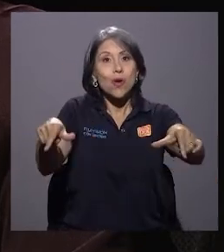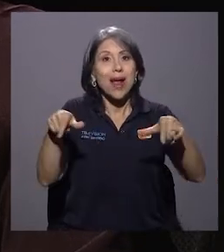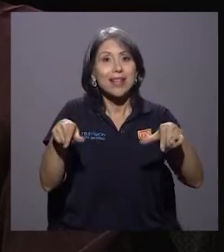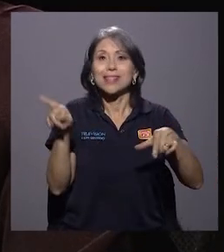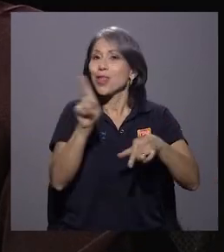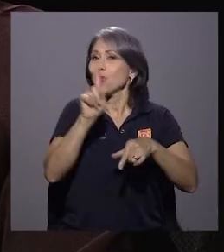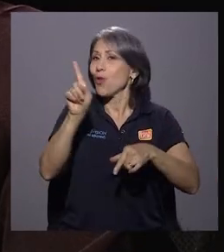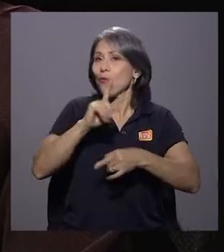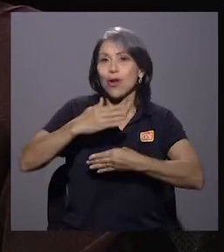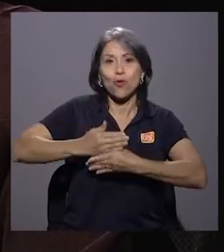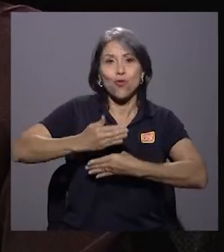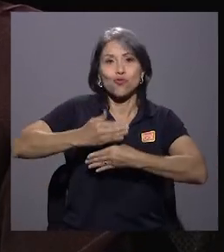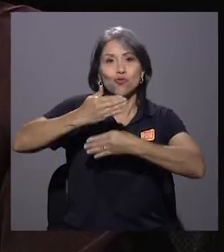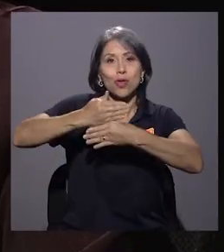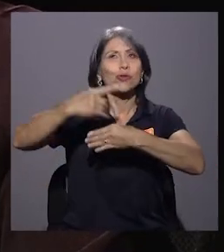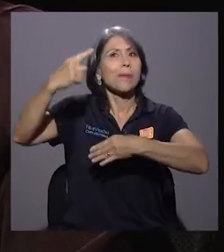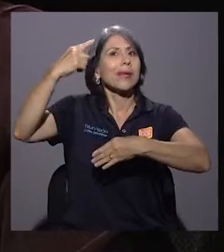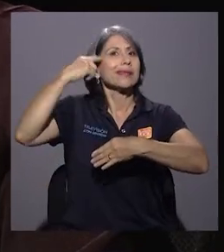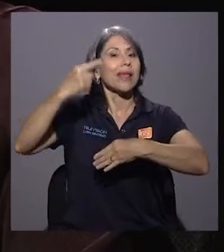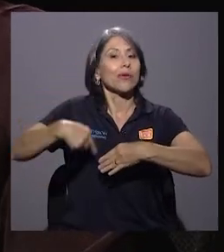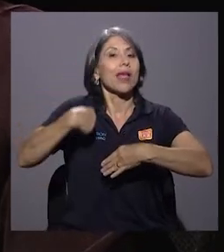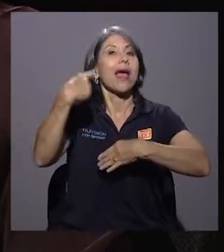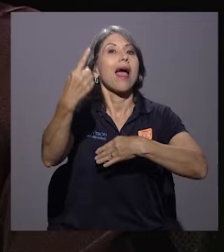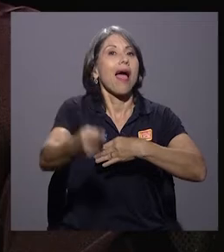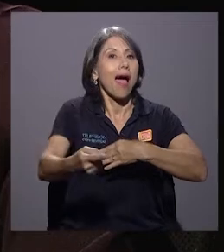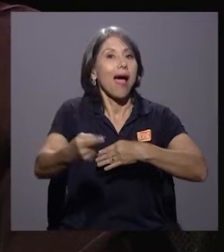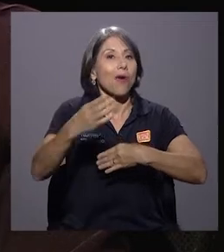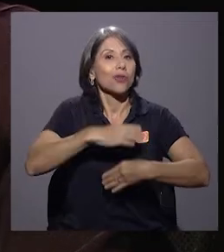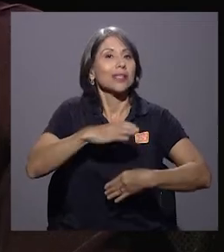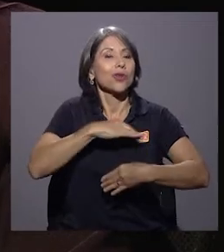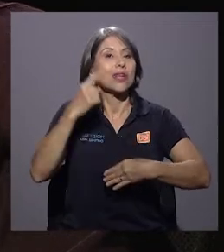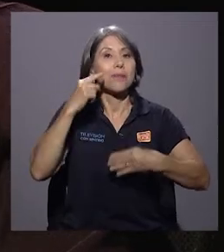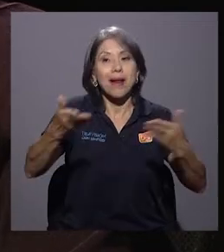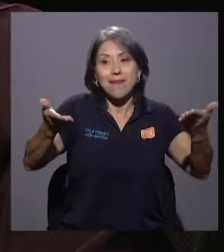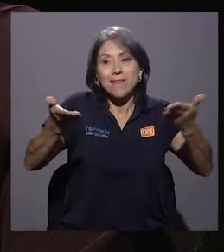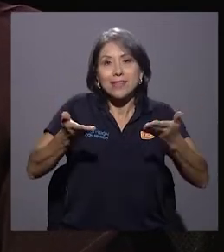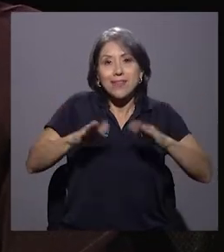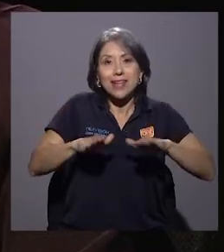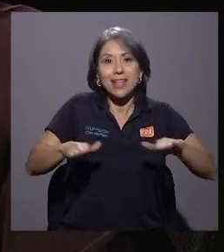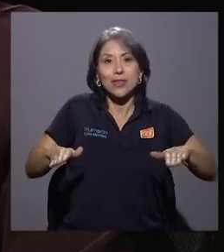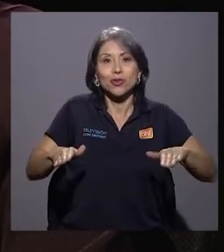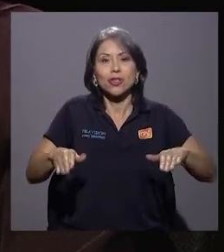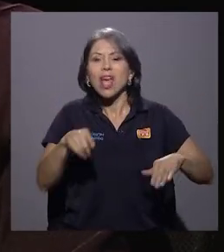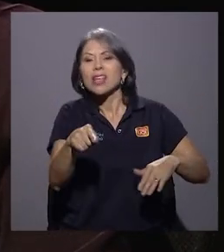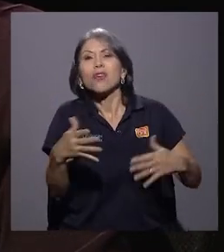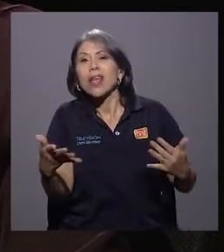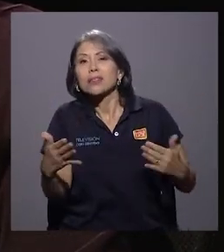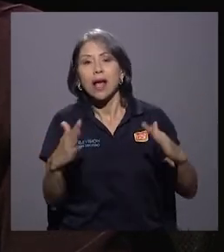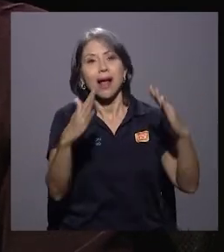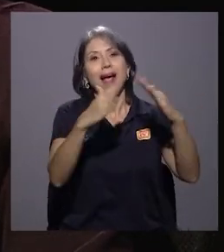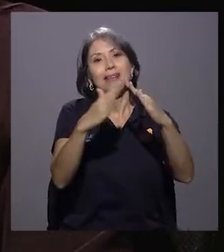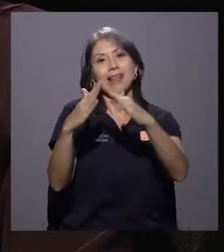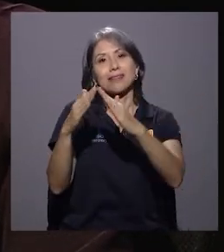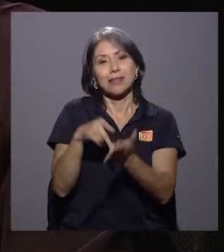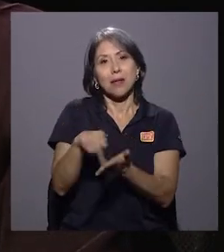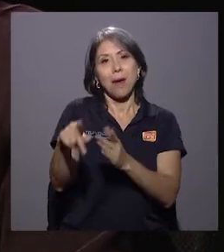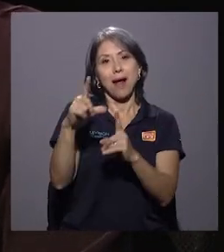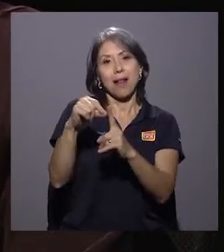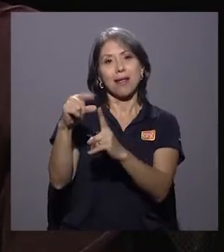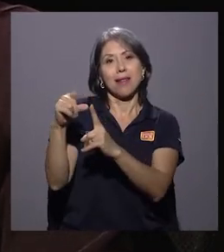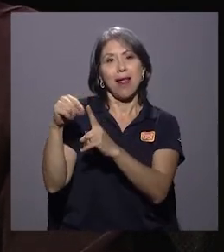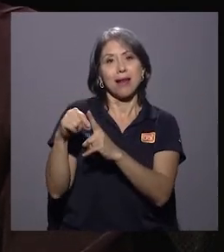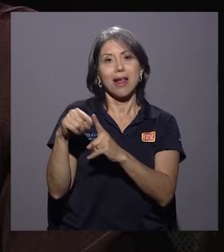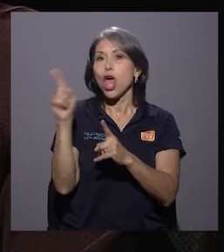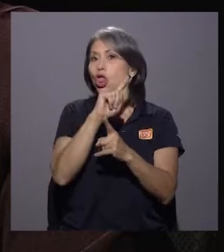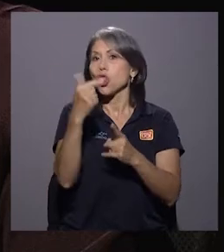con miras a que tuvieran las condiciones de un albergue. Entonces son casas que se alquilan y no reúnen, por ejemplo, las condiciones de la ley